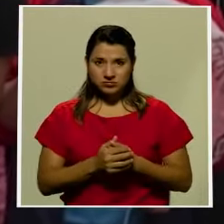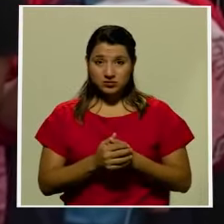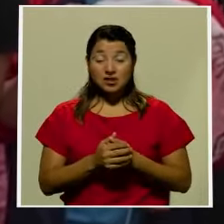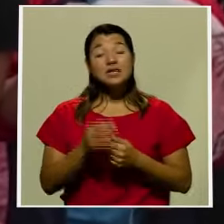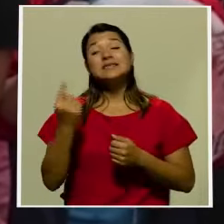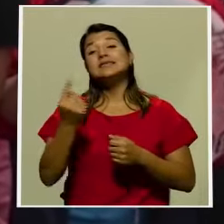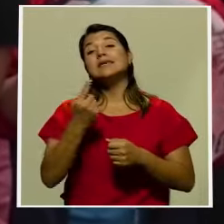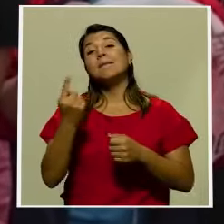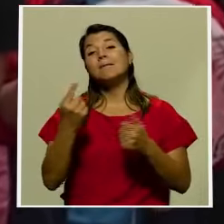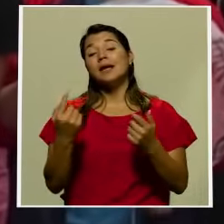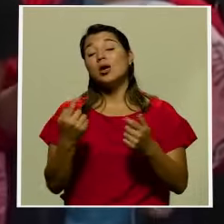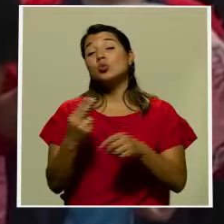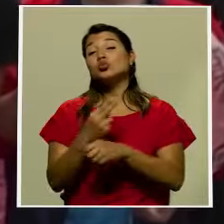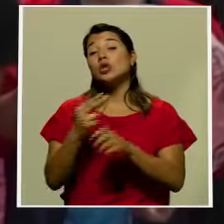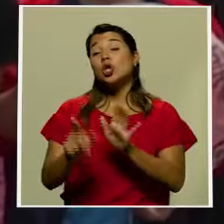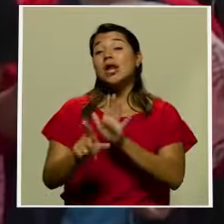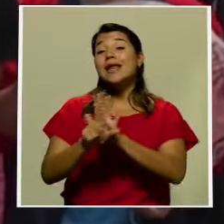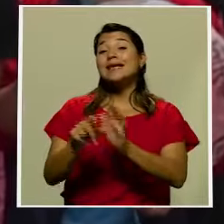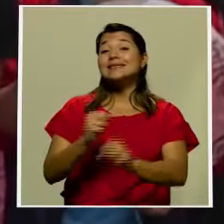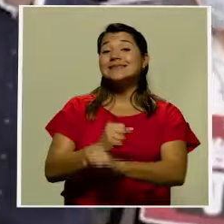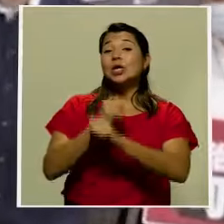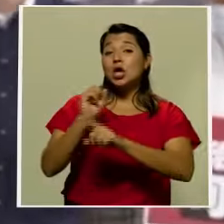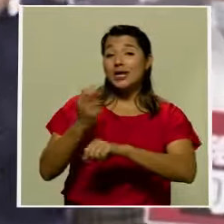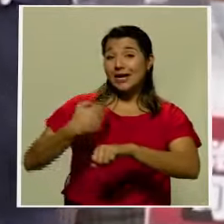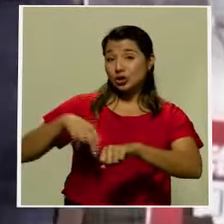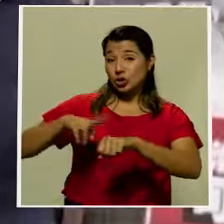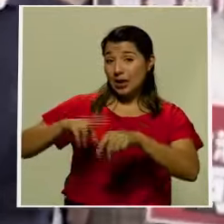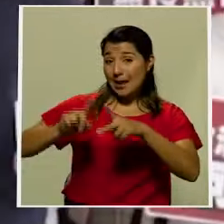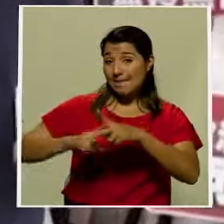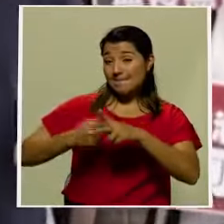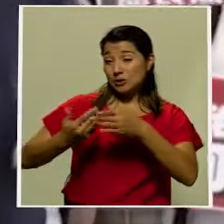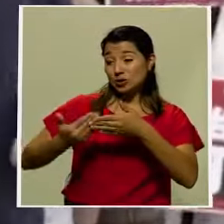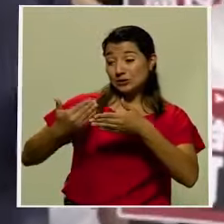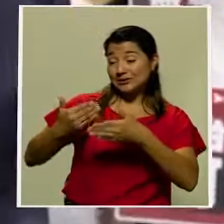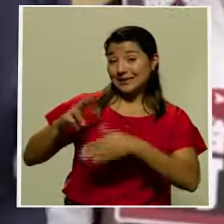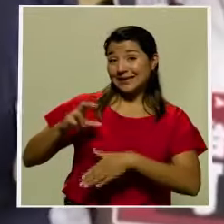Ley de Seguridad Nacional que entró en vigor el pasado 30 de junio.